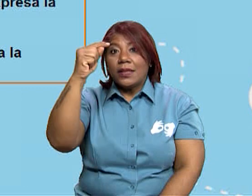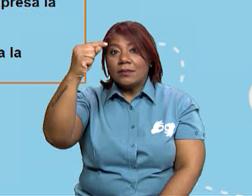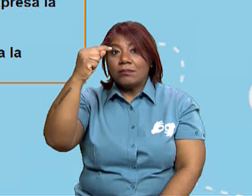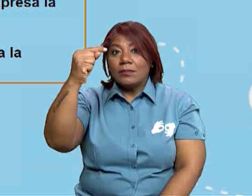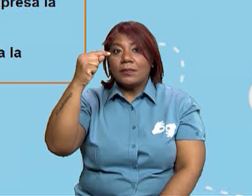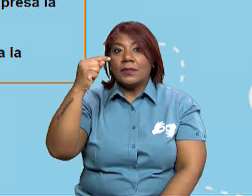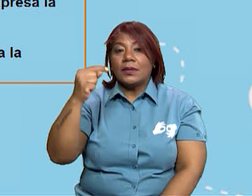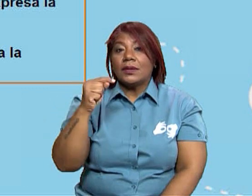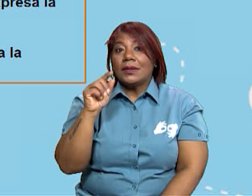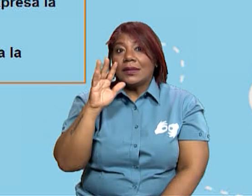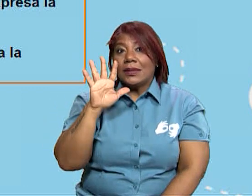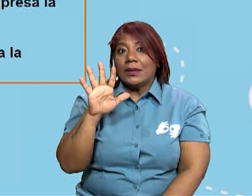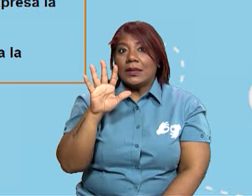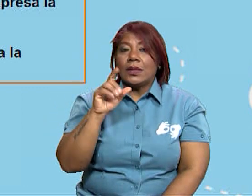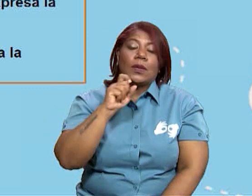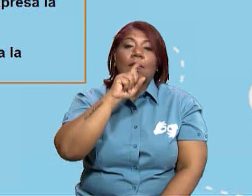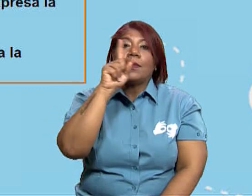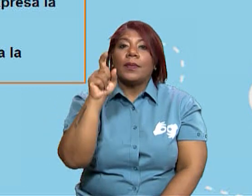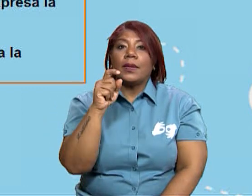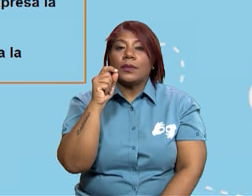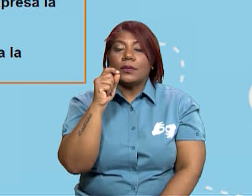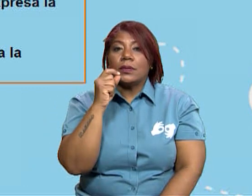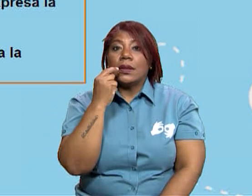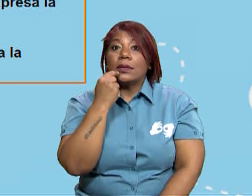preguntas. Vamos a ver, dice,